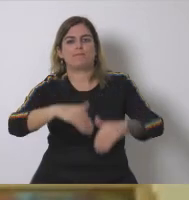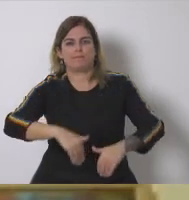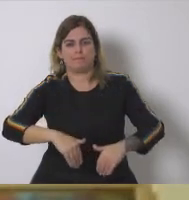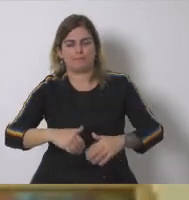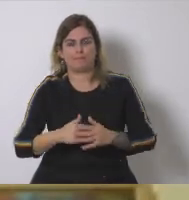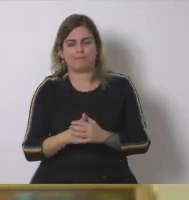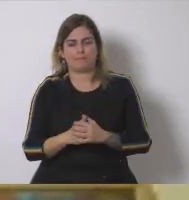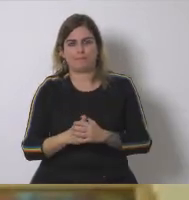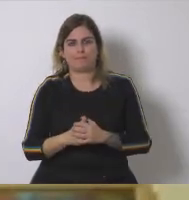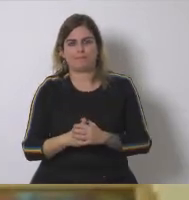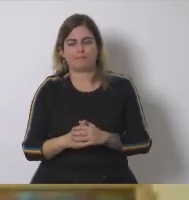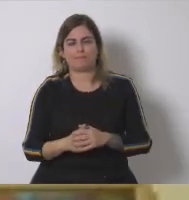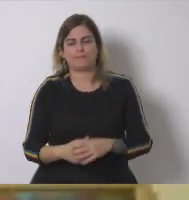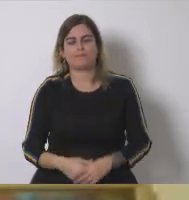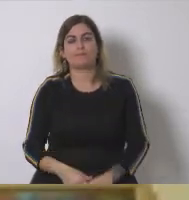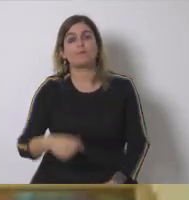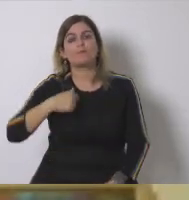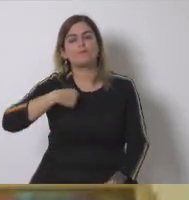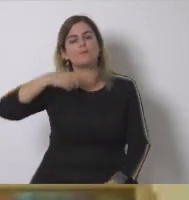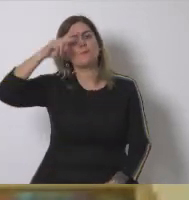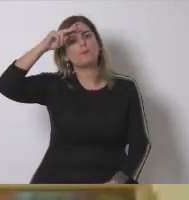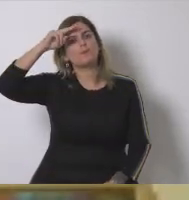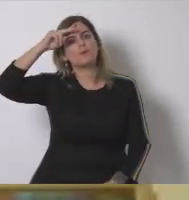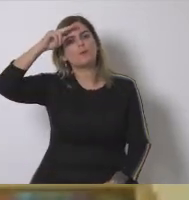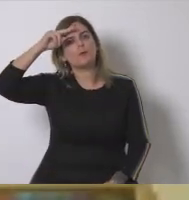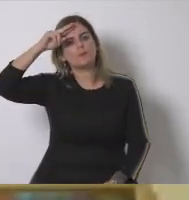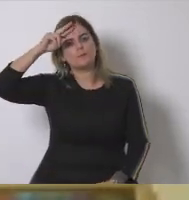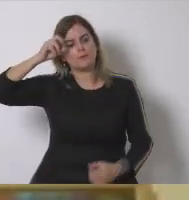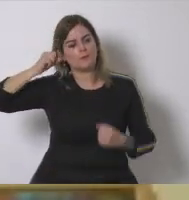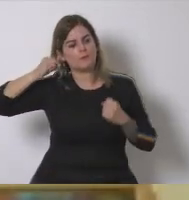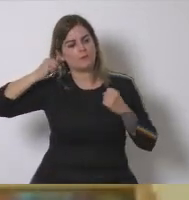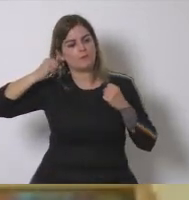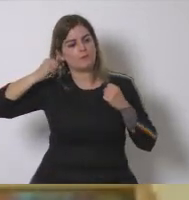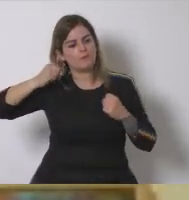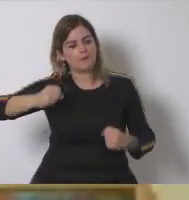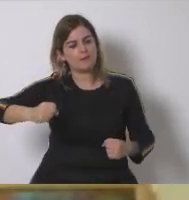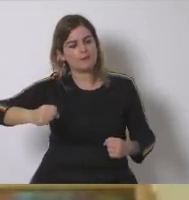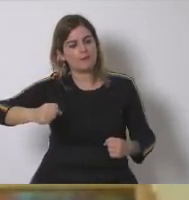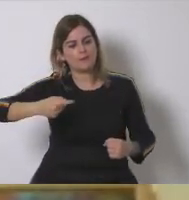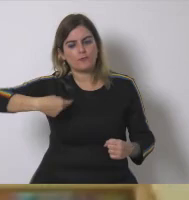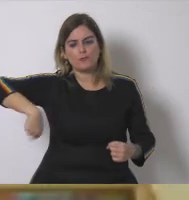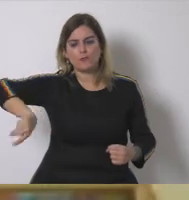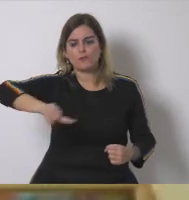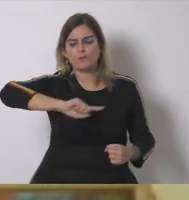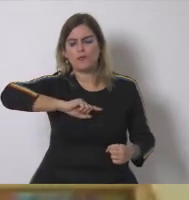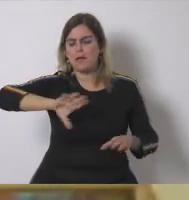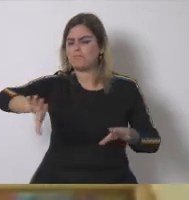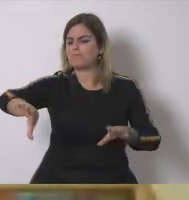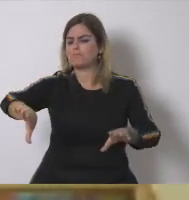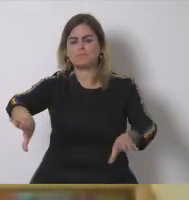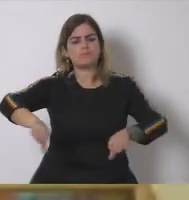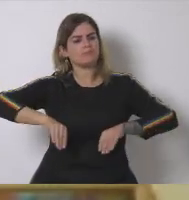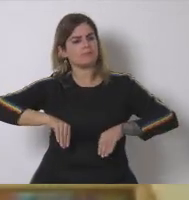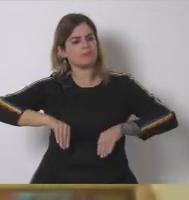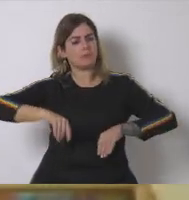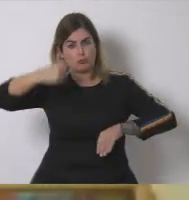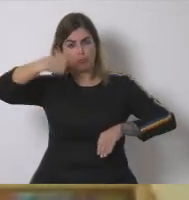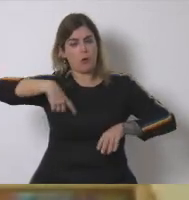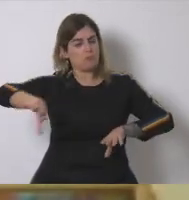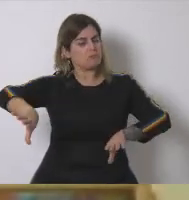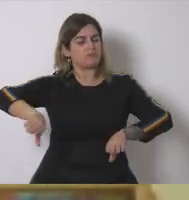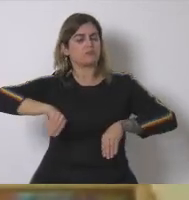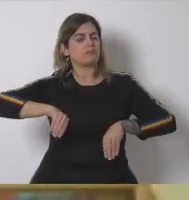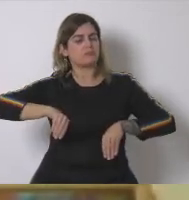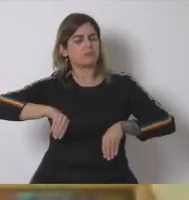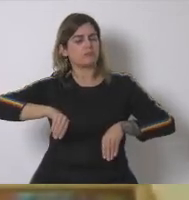para esa realidad me preocupa que demos por sentado seguramente